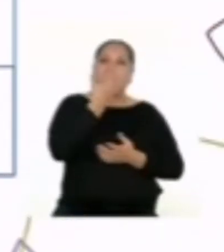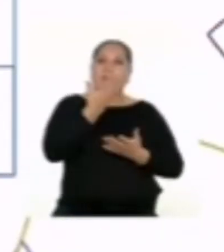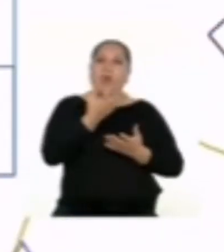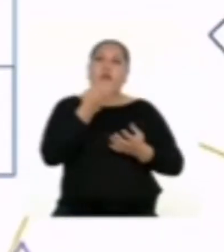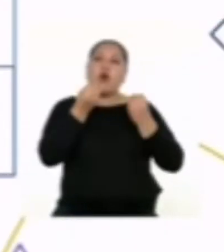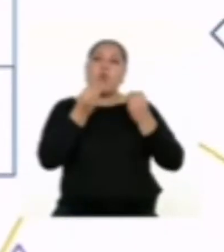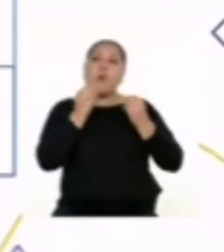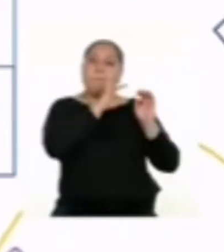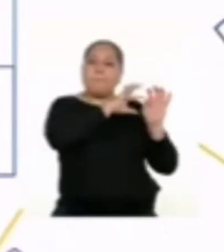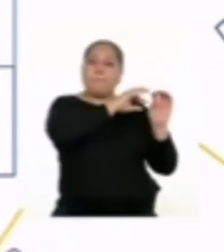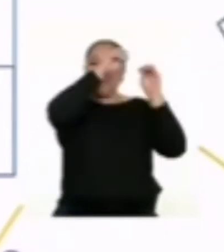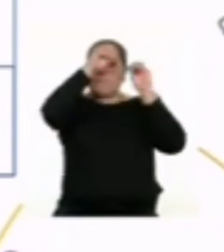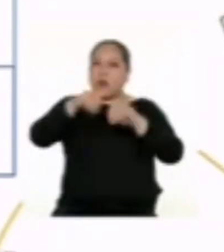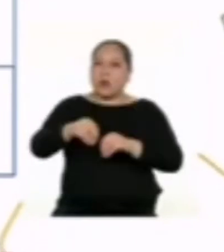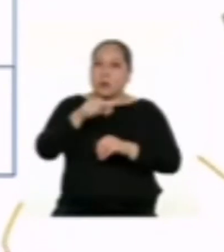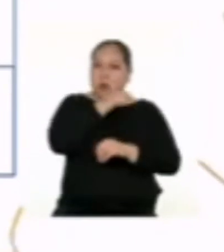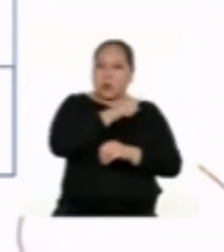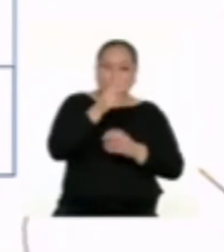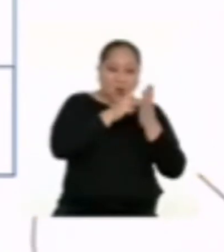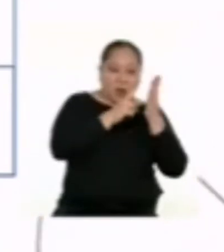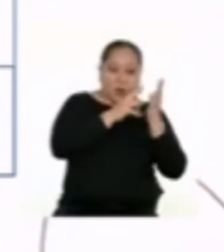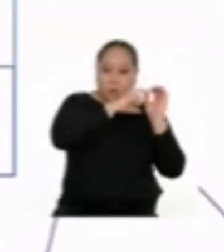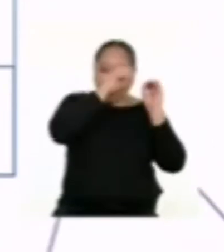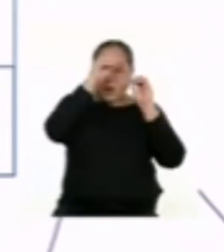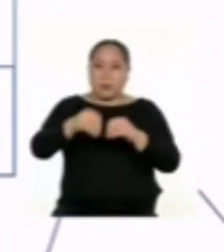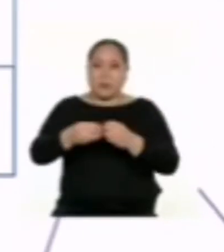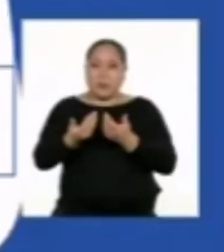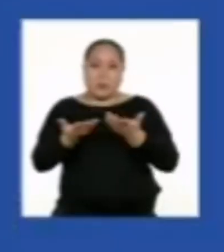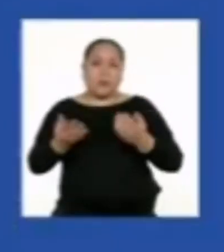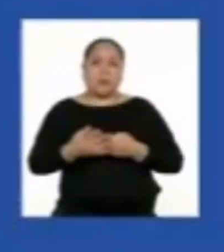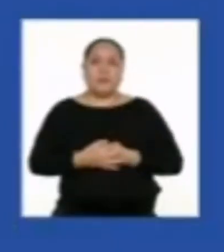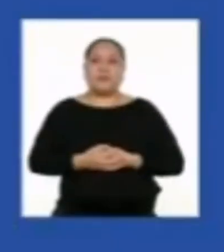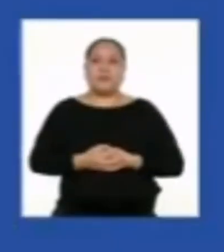en las que podemos aplicar lo que hemos leído en el texto.